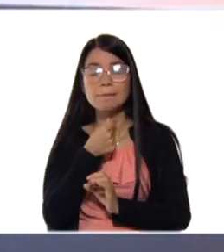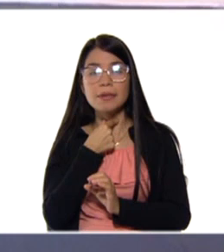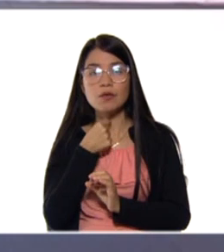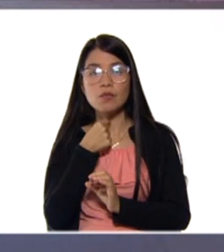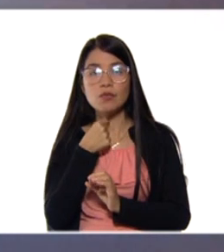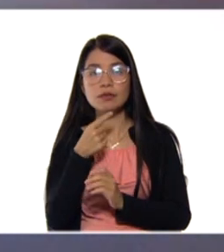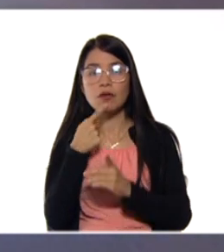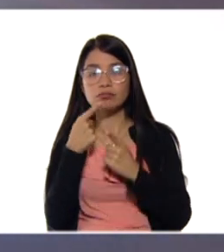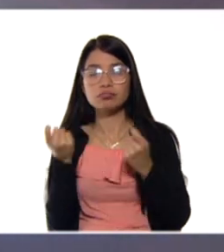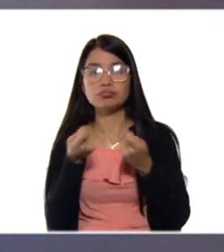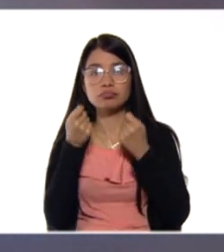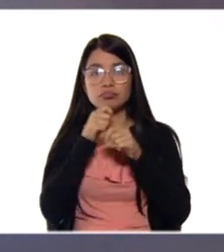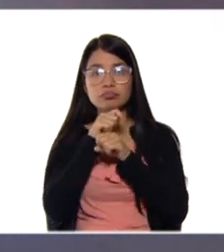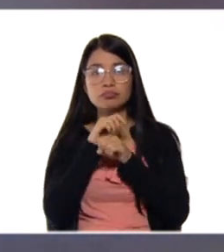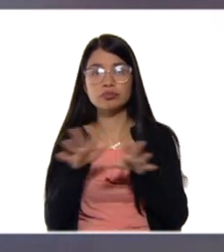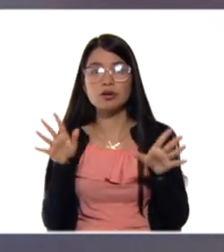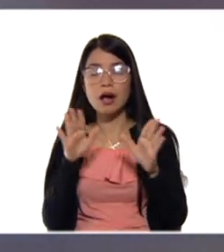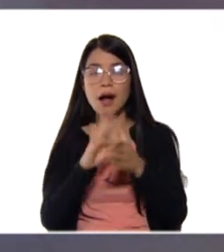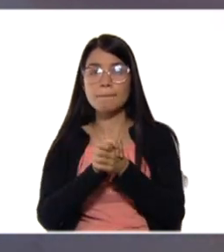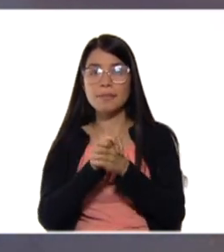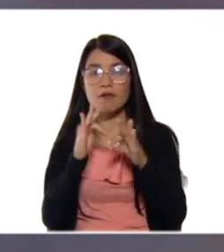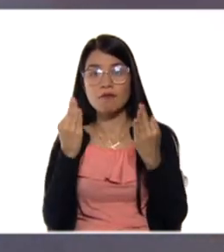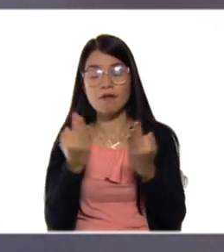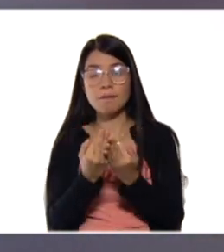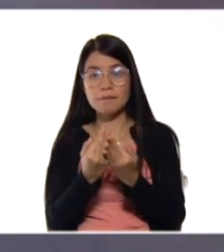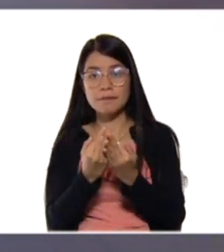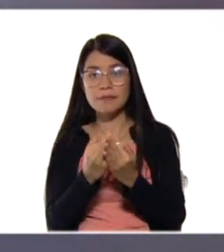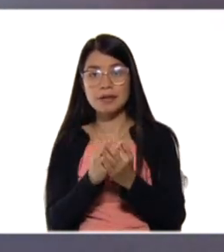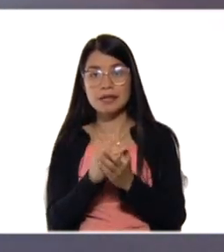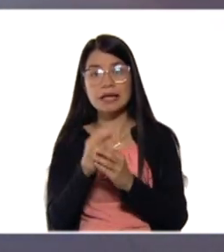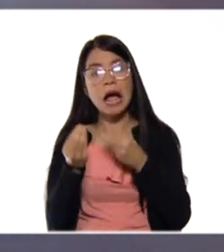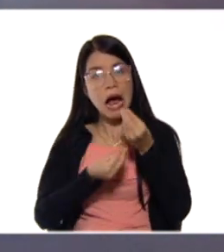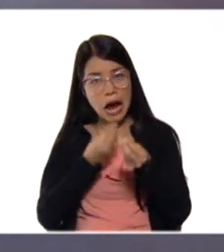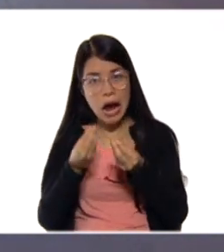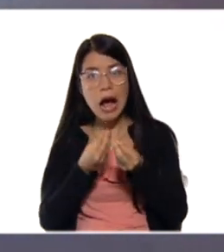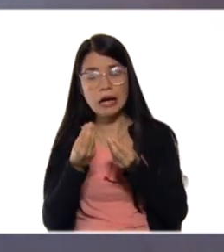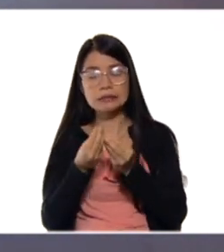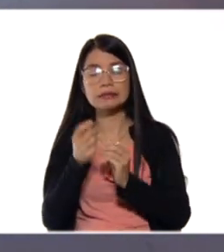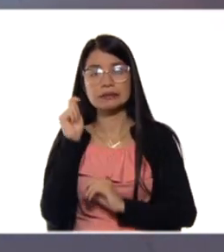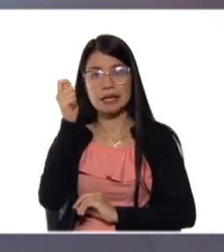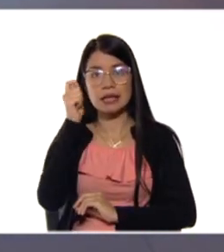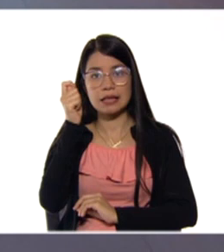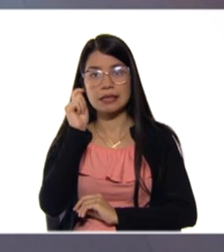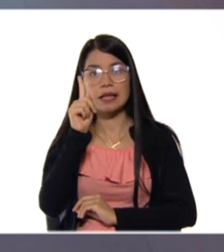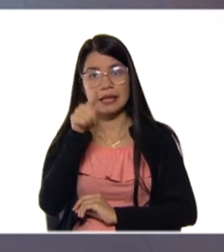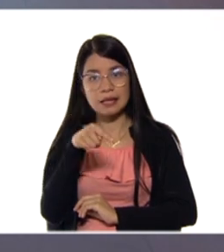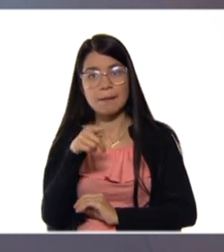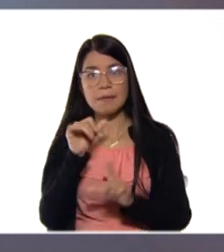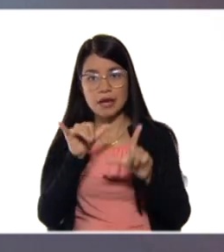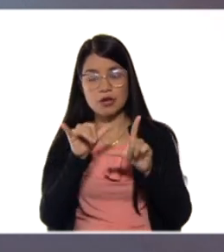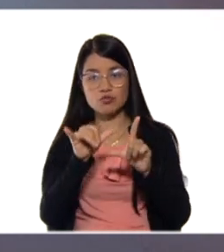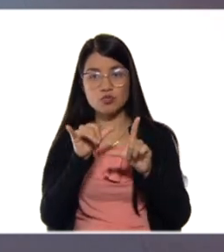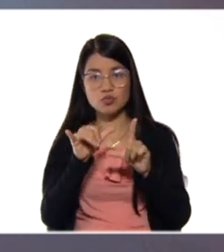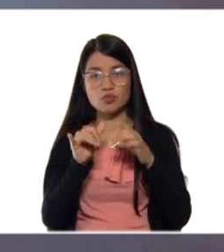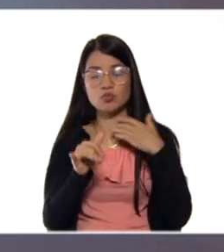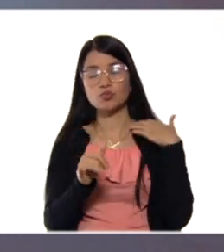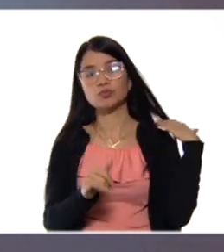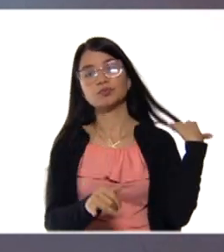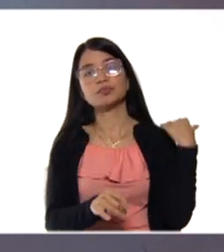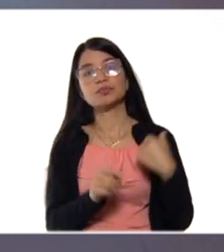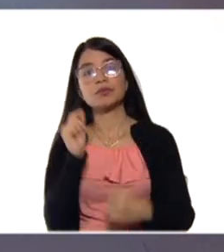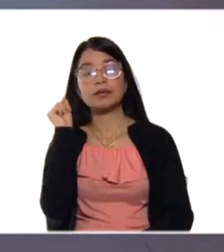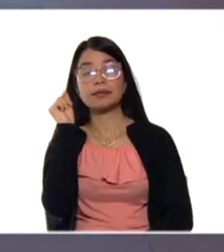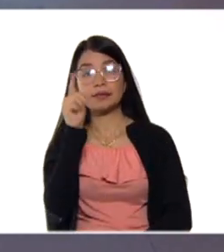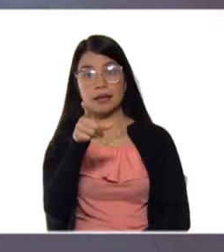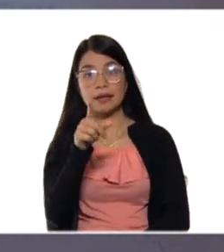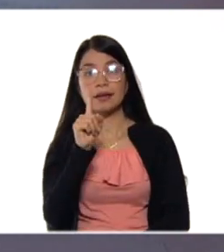y con familiares. Y por supuesto, cumplen con las asignaciones que ya están disponibles en nuestro canal de suscripción